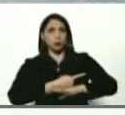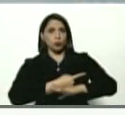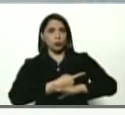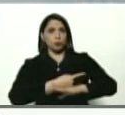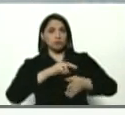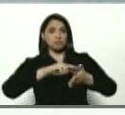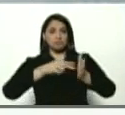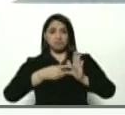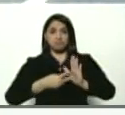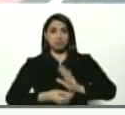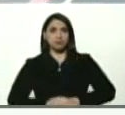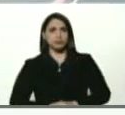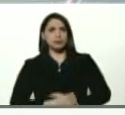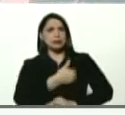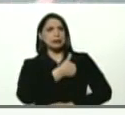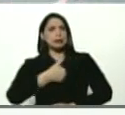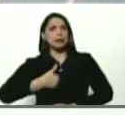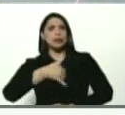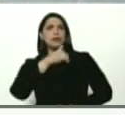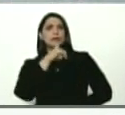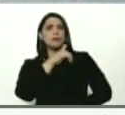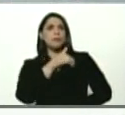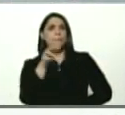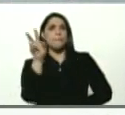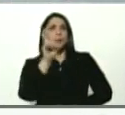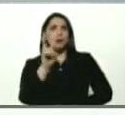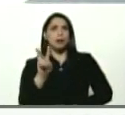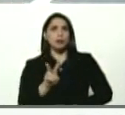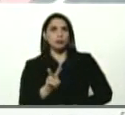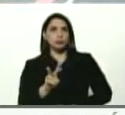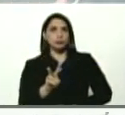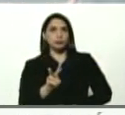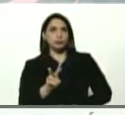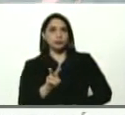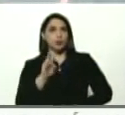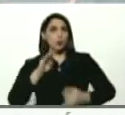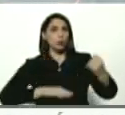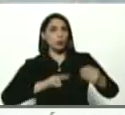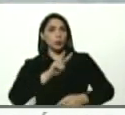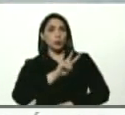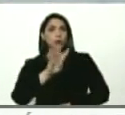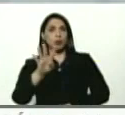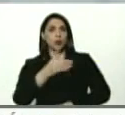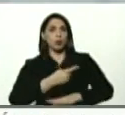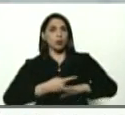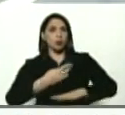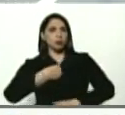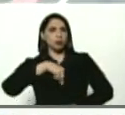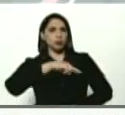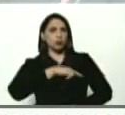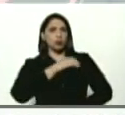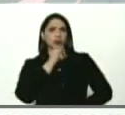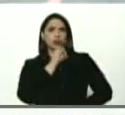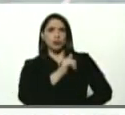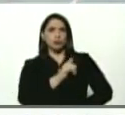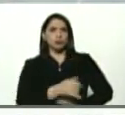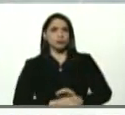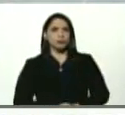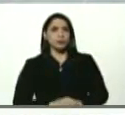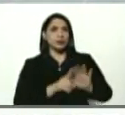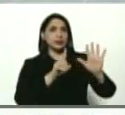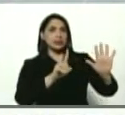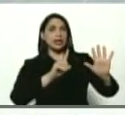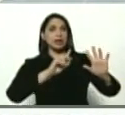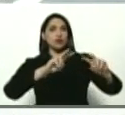sentido, queríamos informar a Venezuela que en las últimas 24 horas hemos registrado 6